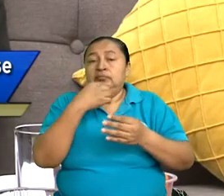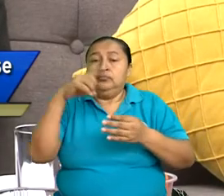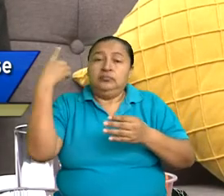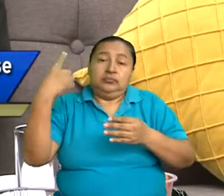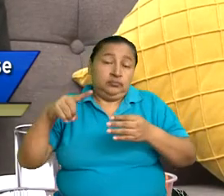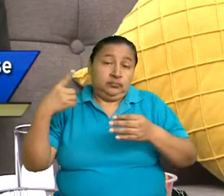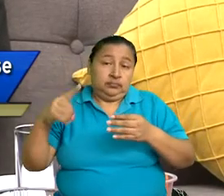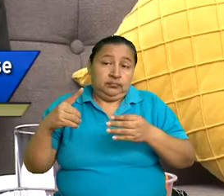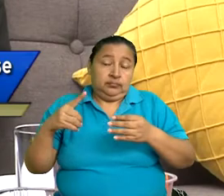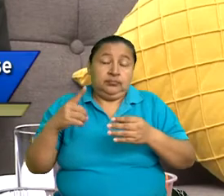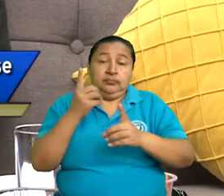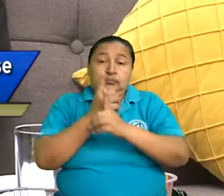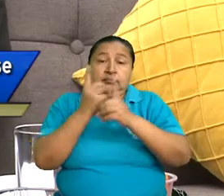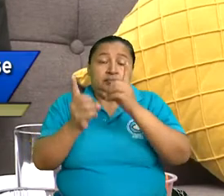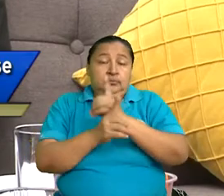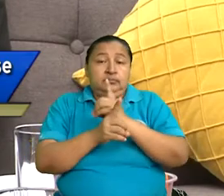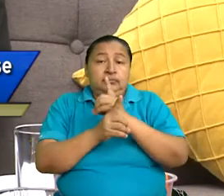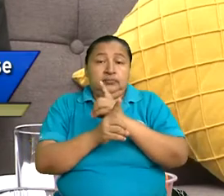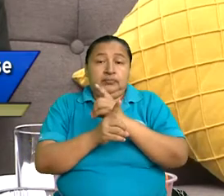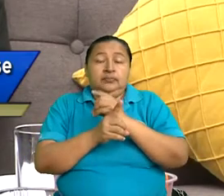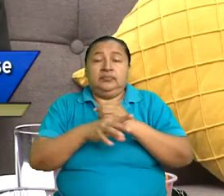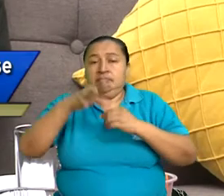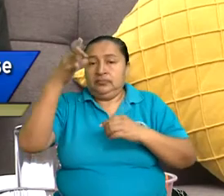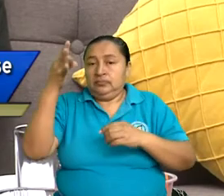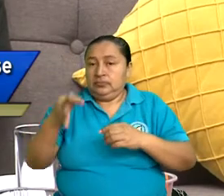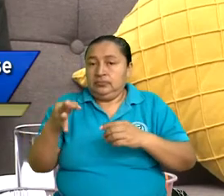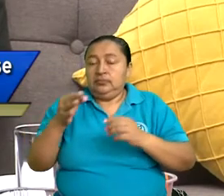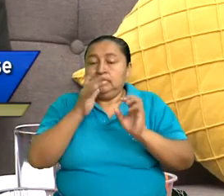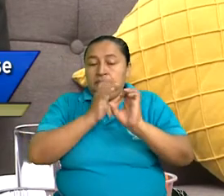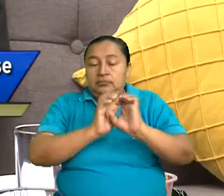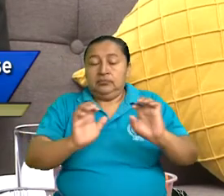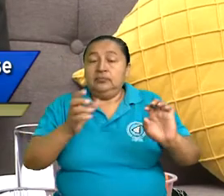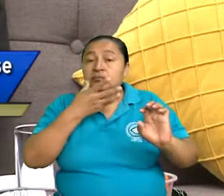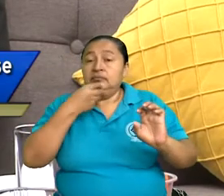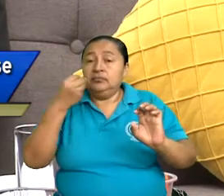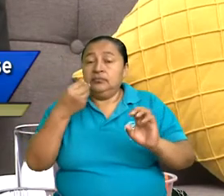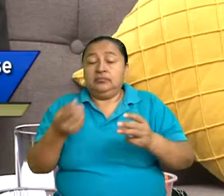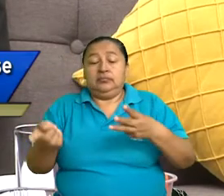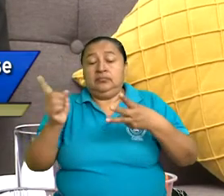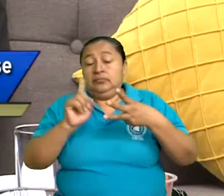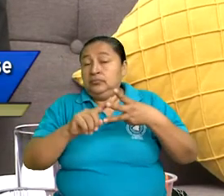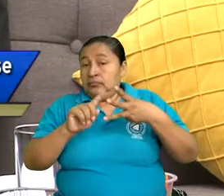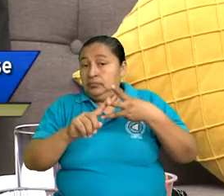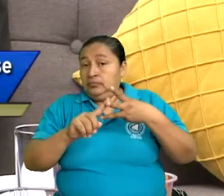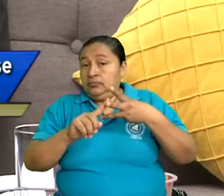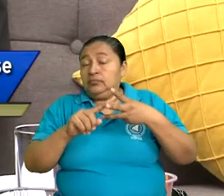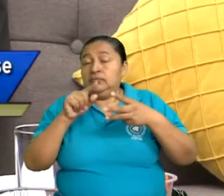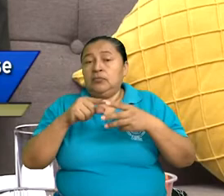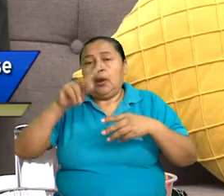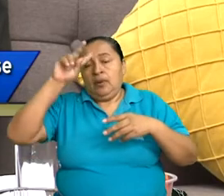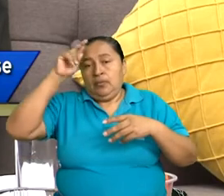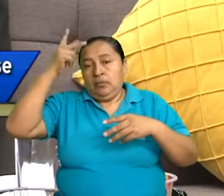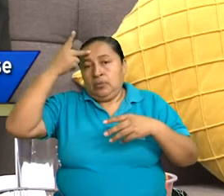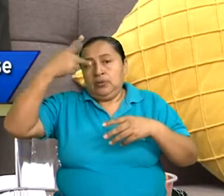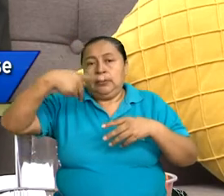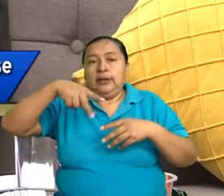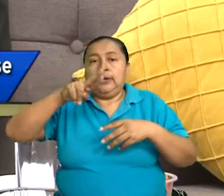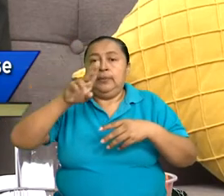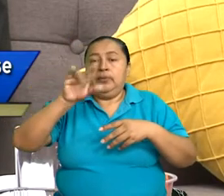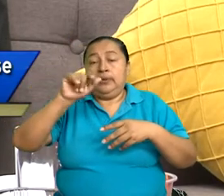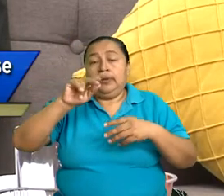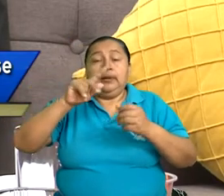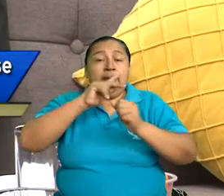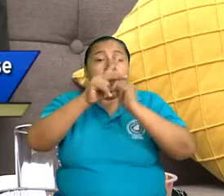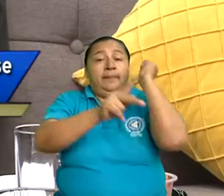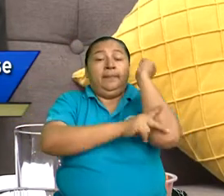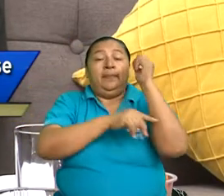derechos, los deberes, la garantía de la niñez y la adolescencia, el libro segundo, las políticas públicas que el Estado